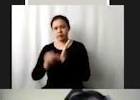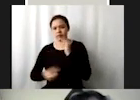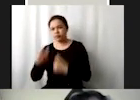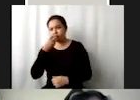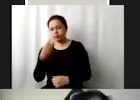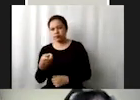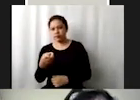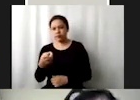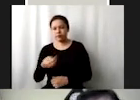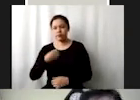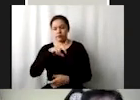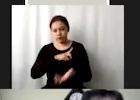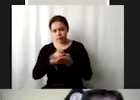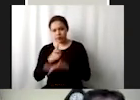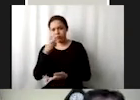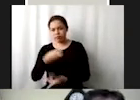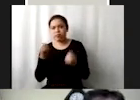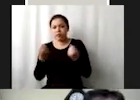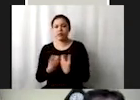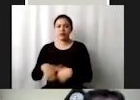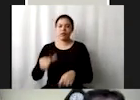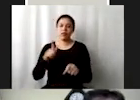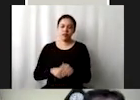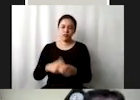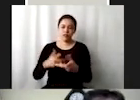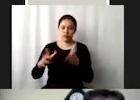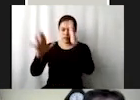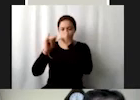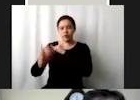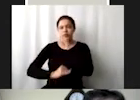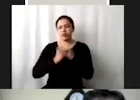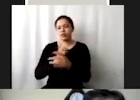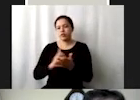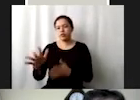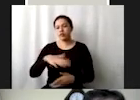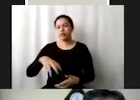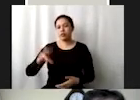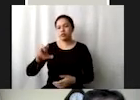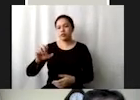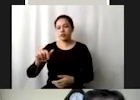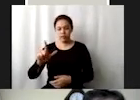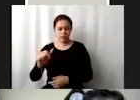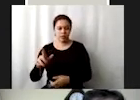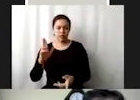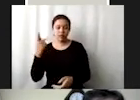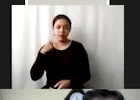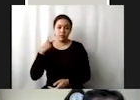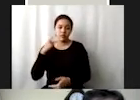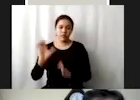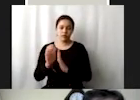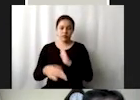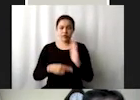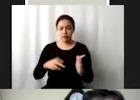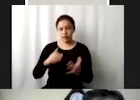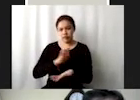qué tenemos derecho a eso a seguridad social en el pacto internacional de los derechos civiles y políticos en la convención de eliminación de todas las formas